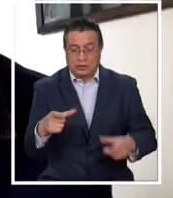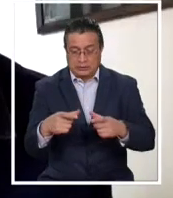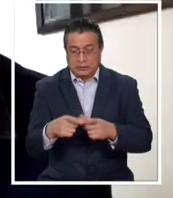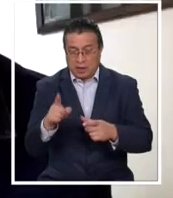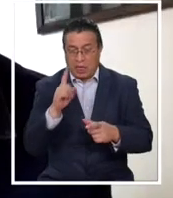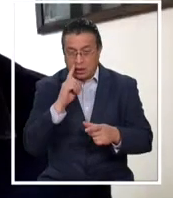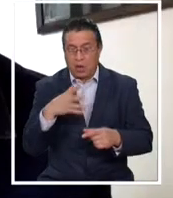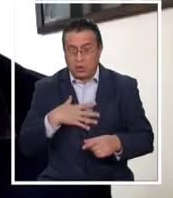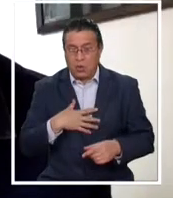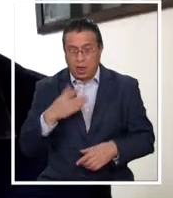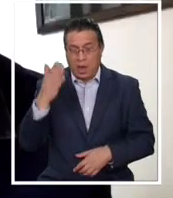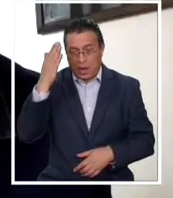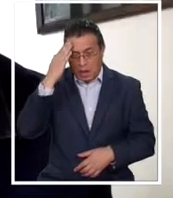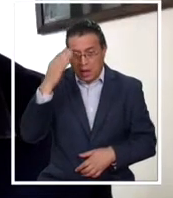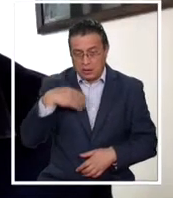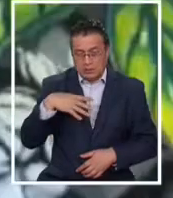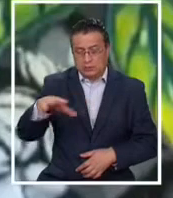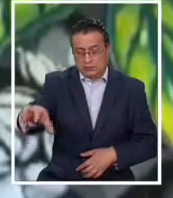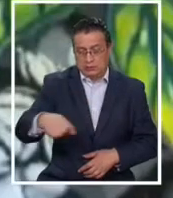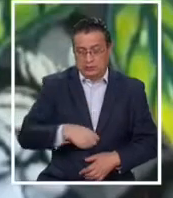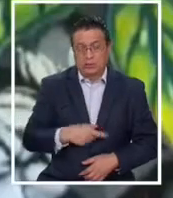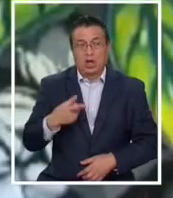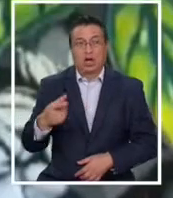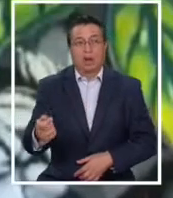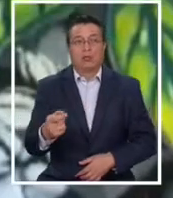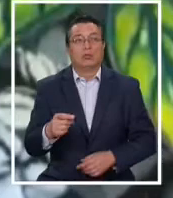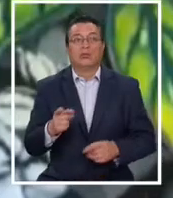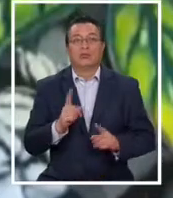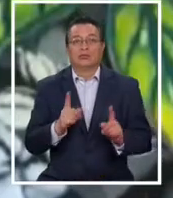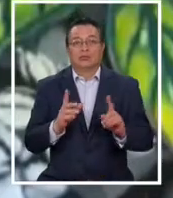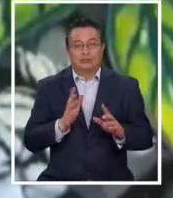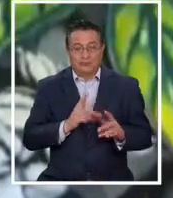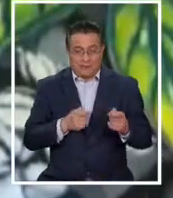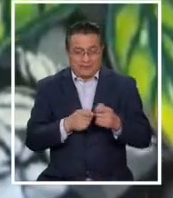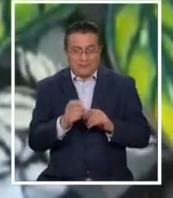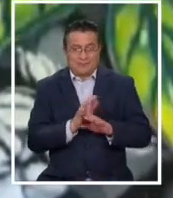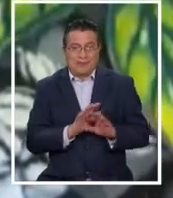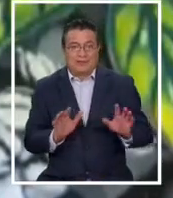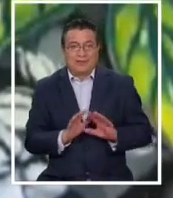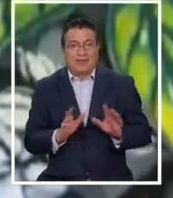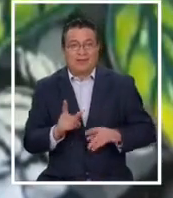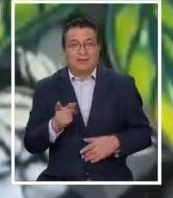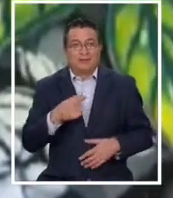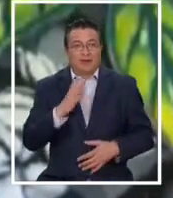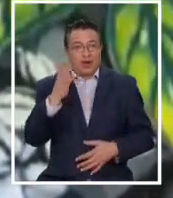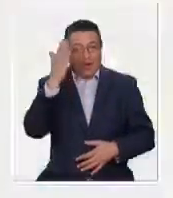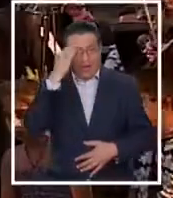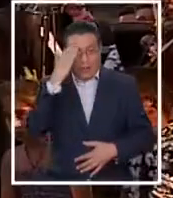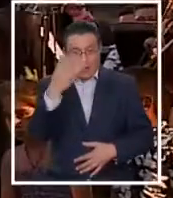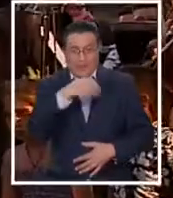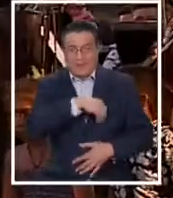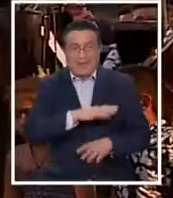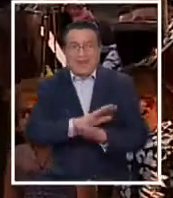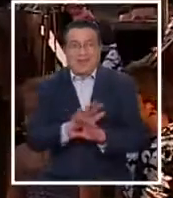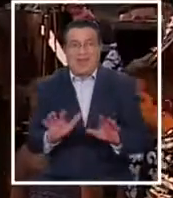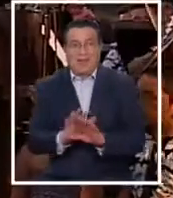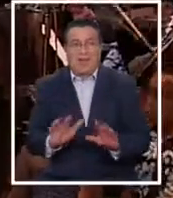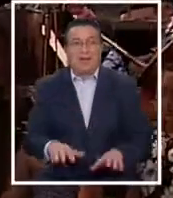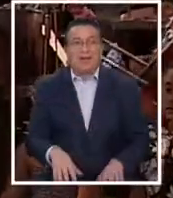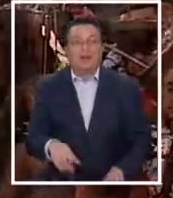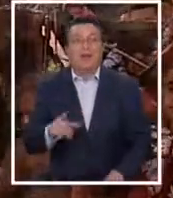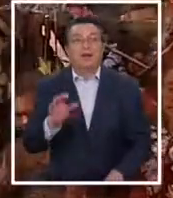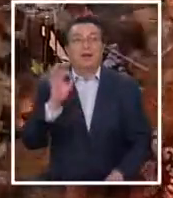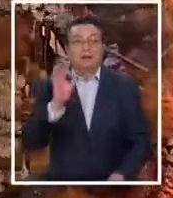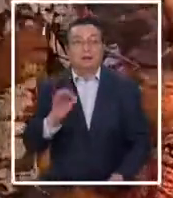llevar este recuerdo. Y yo le dije, no, no, no hay nada, tendré que llevar el recuerdo en su corazón. Así lo hizo. Y